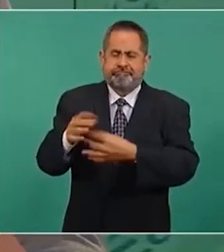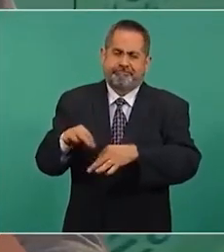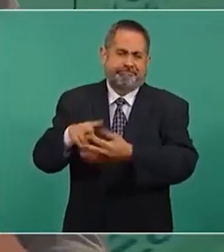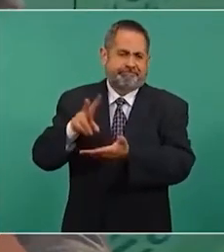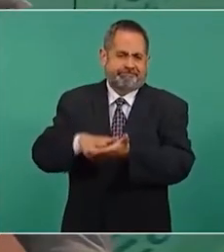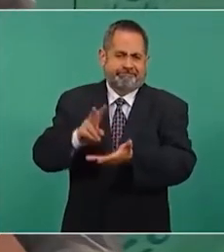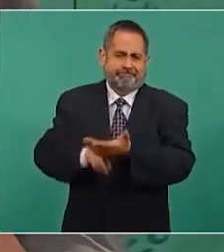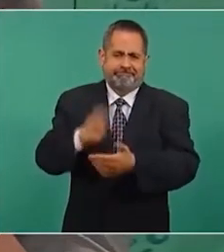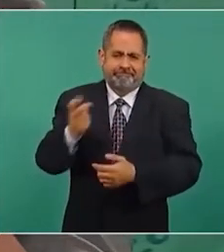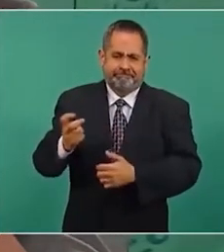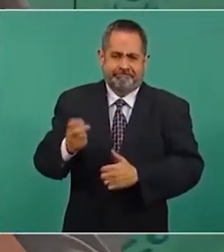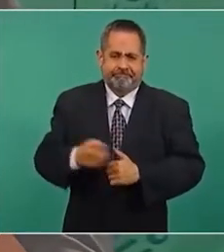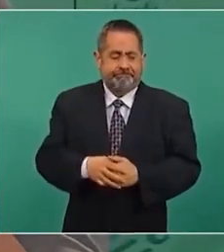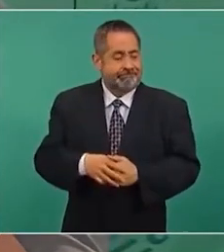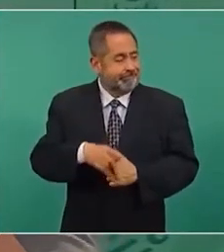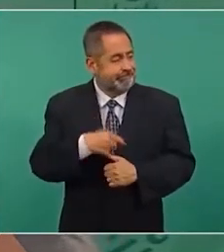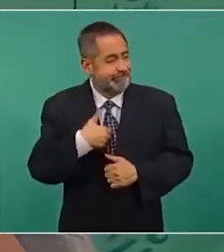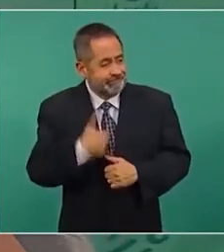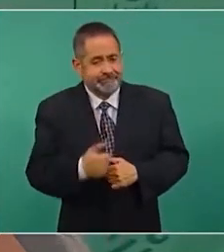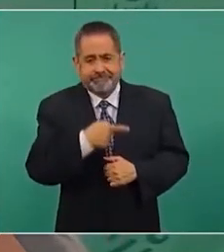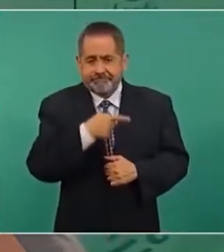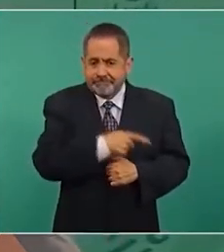y eso lo tienen que entender